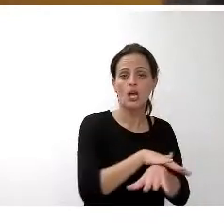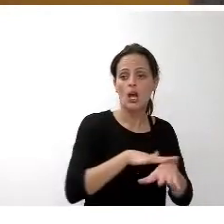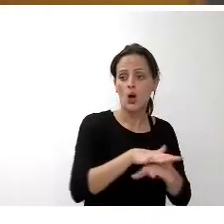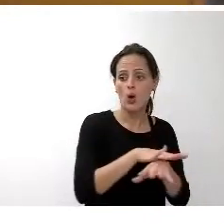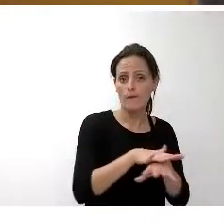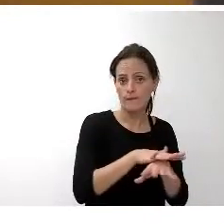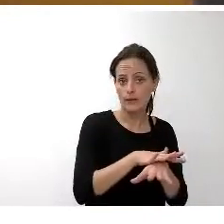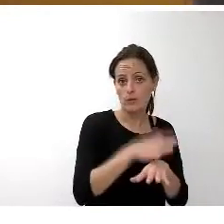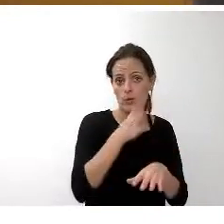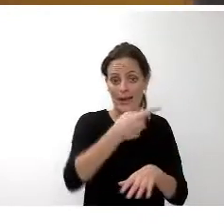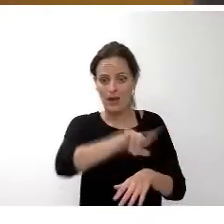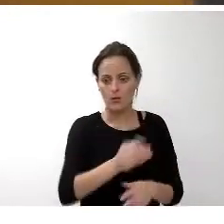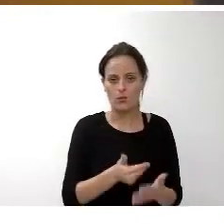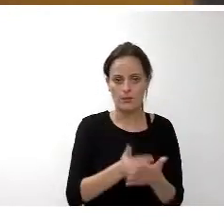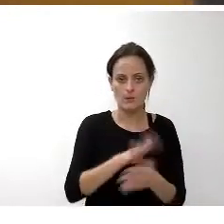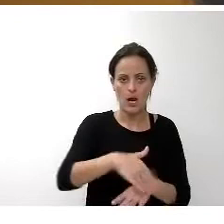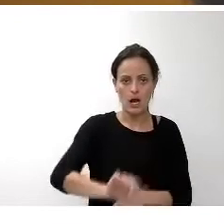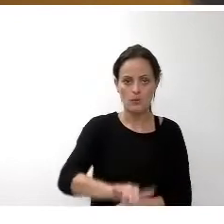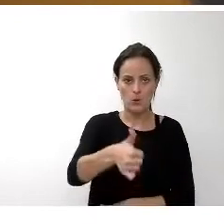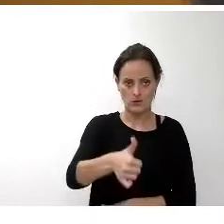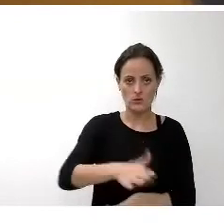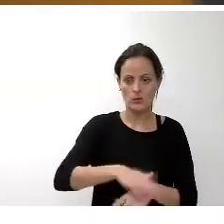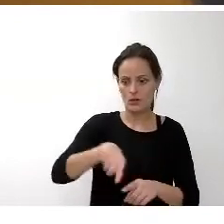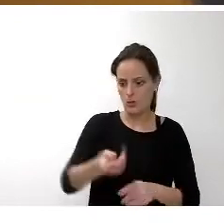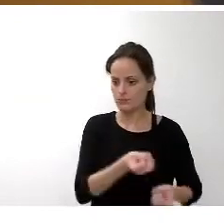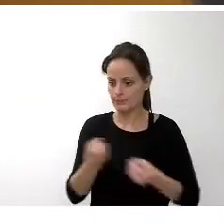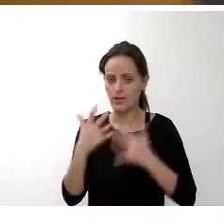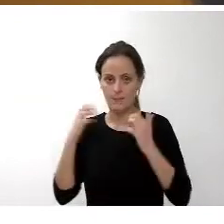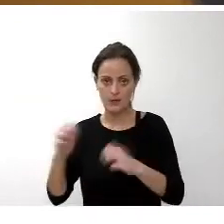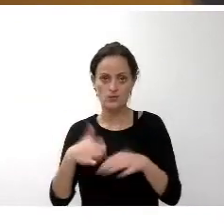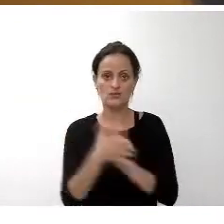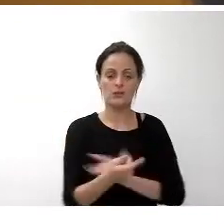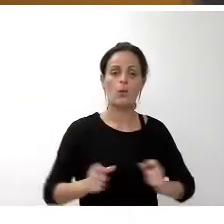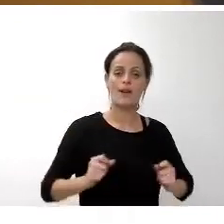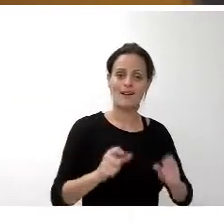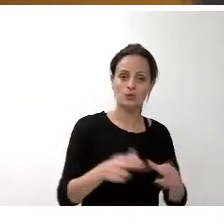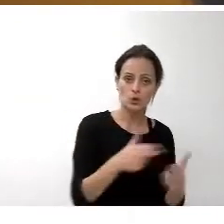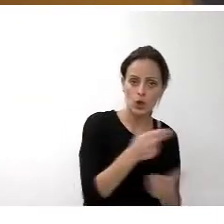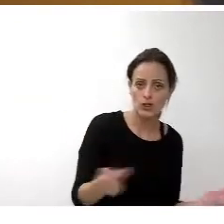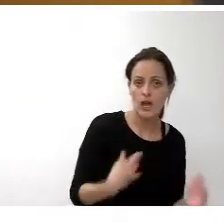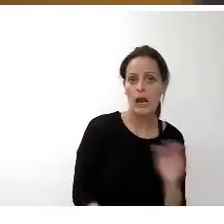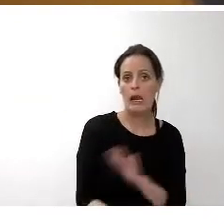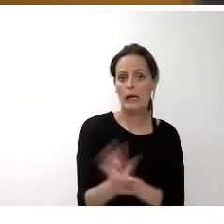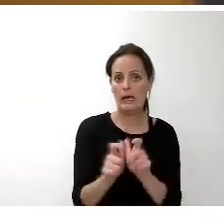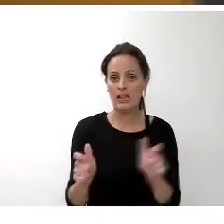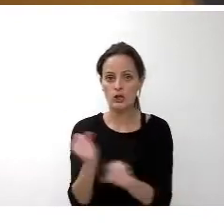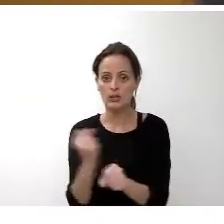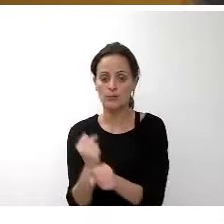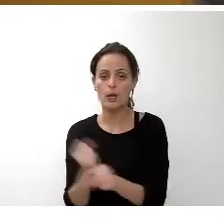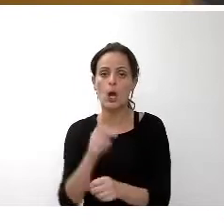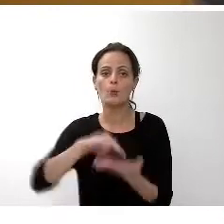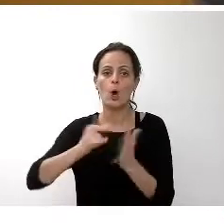aprobación del mismo y su remisión a este pleno, como son el gasto social, la generación de empleo, el proyecto Tenerife 2030,